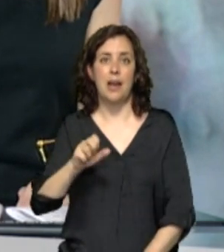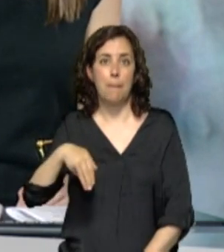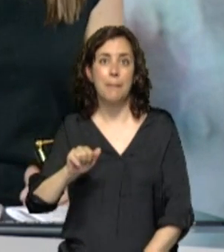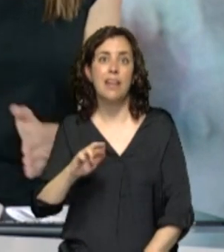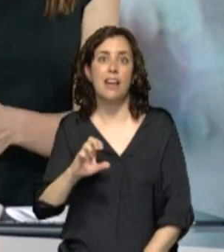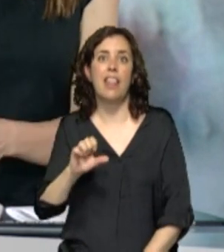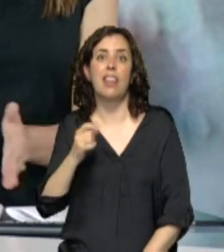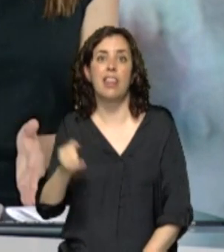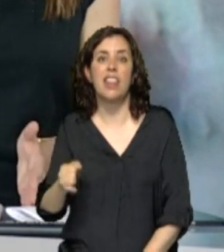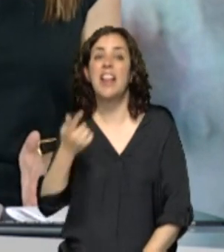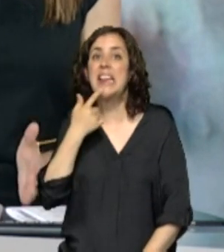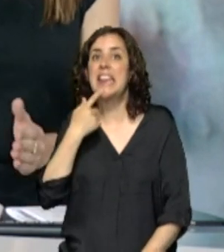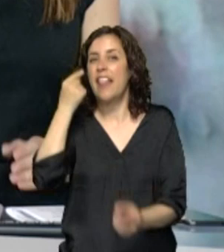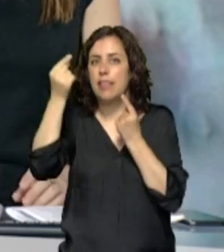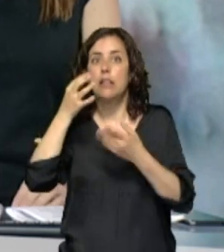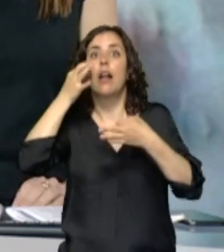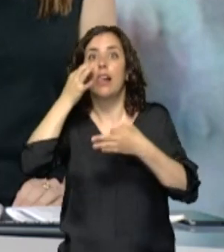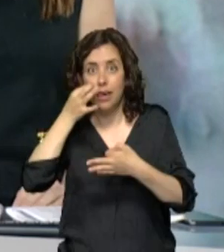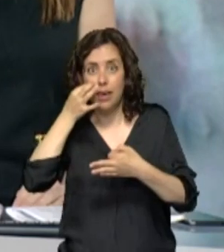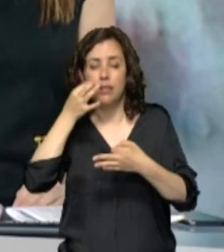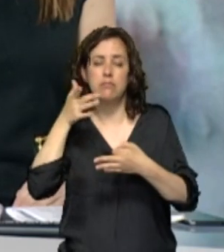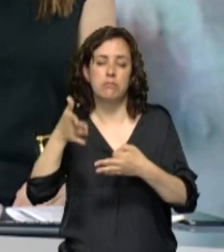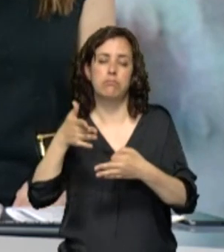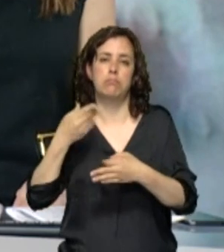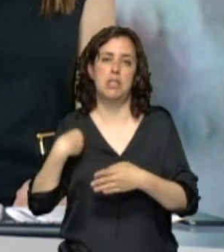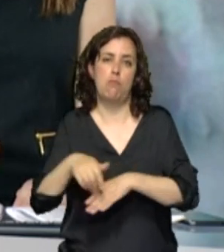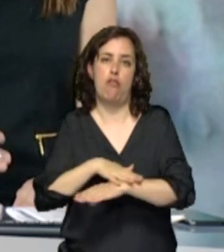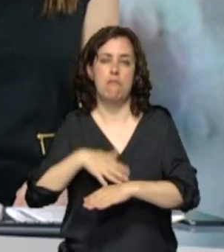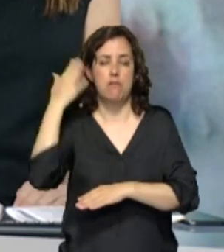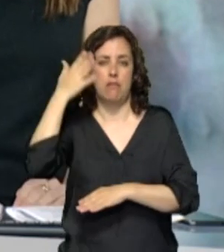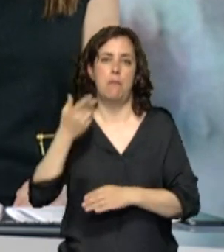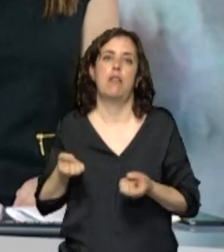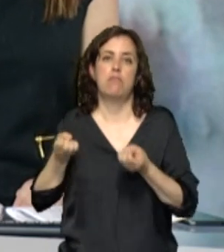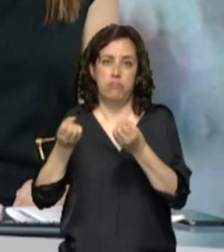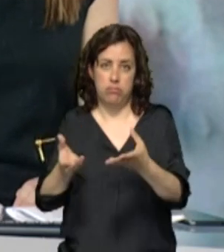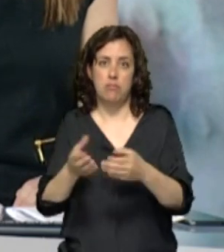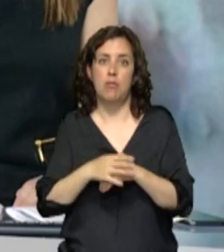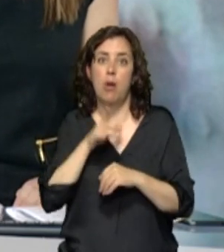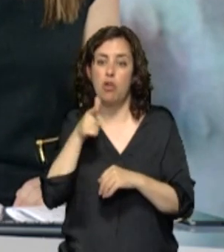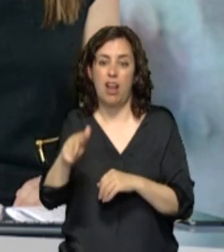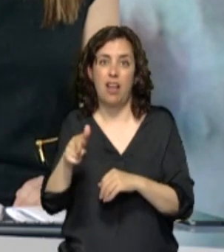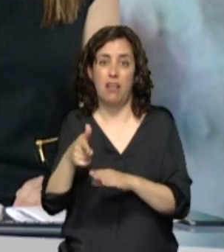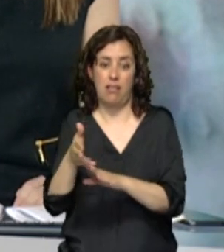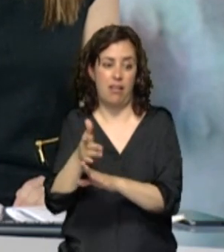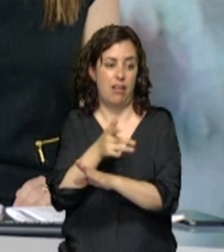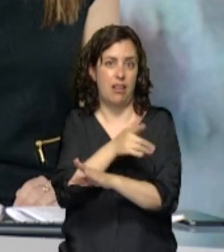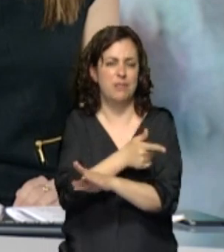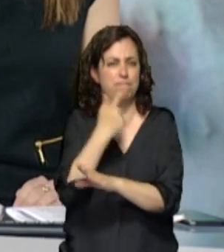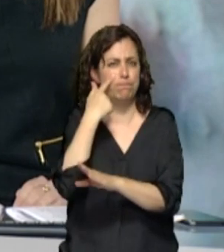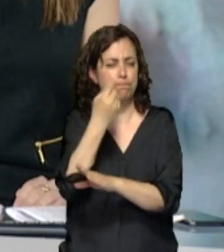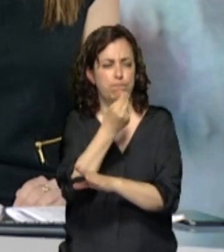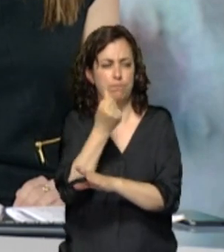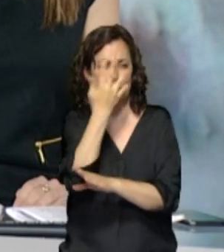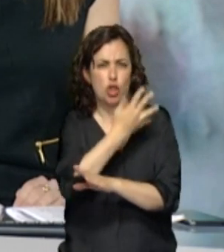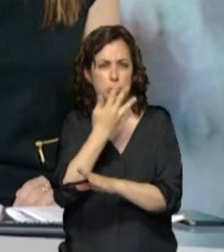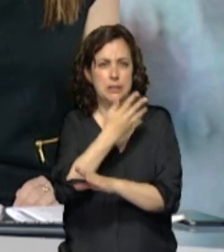realidad son los que publica el Ejecutivo Foral, ya que en esta revisión de cifras se incorporan personas que hasta el momento eran sospechosas de fallecer por COVID